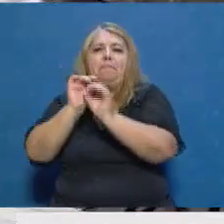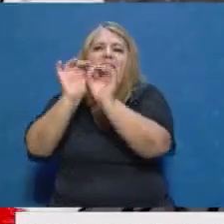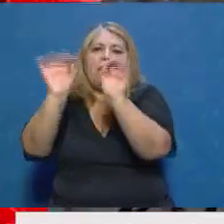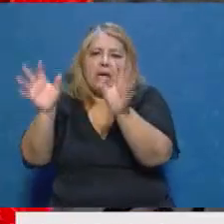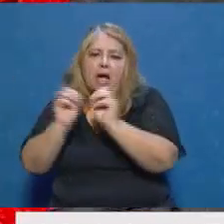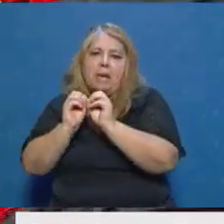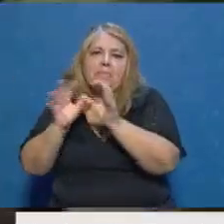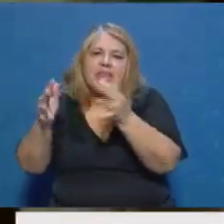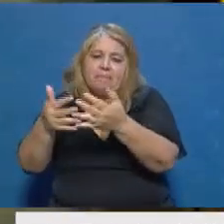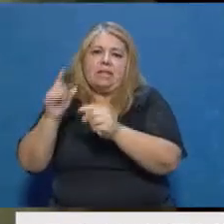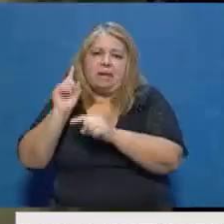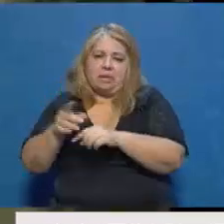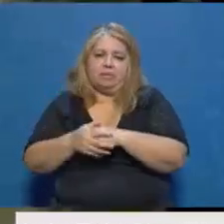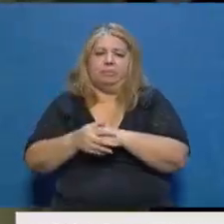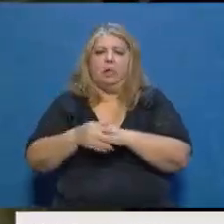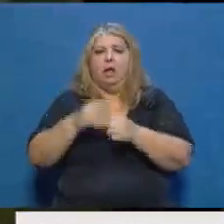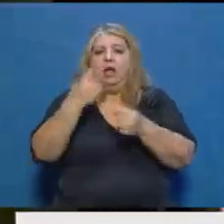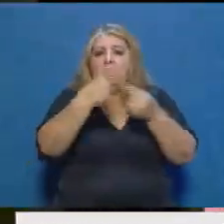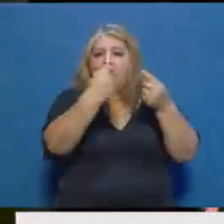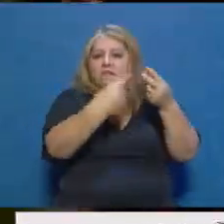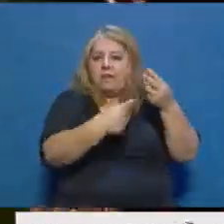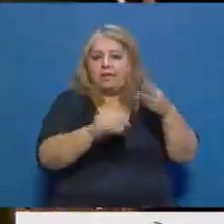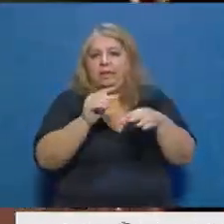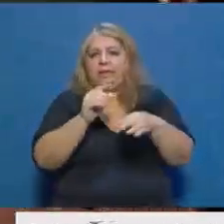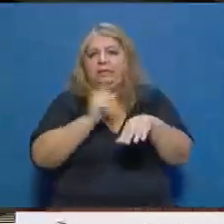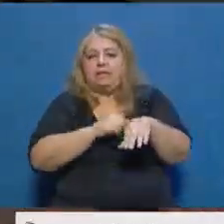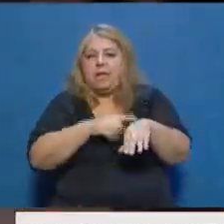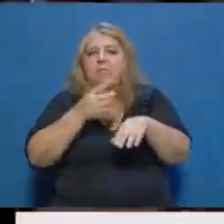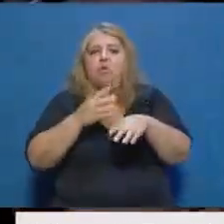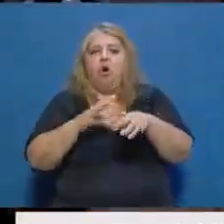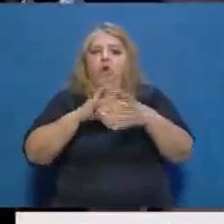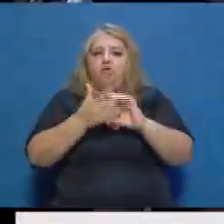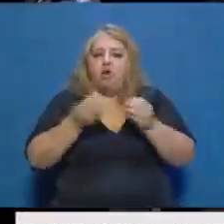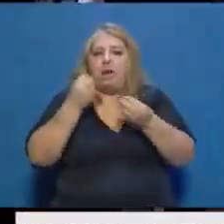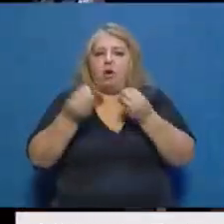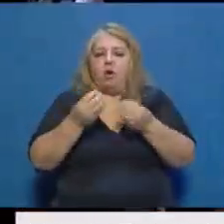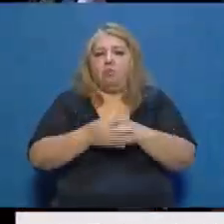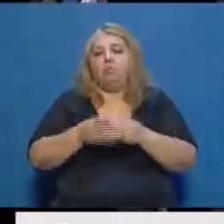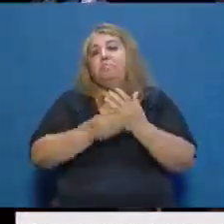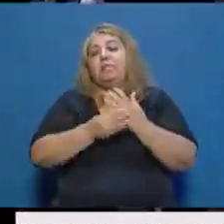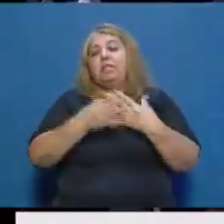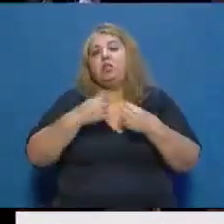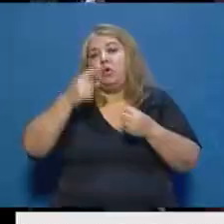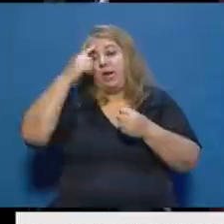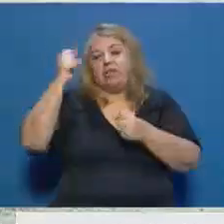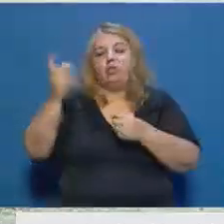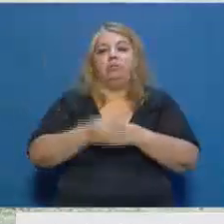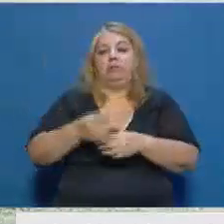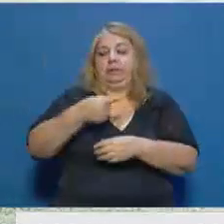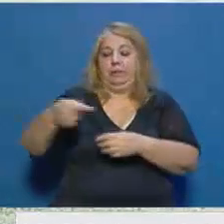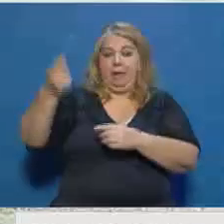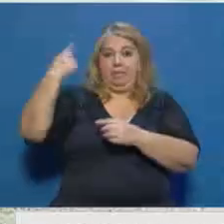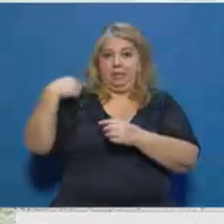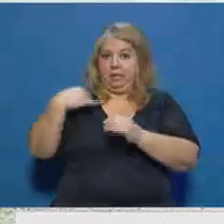su obligatoriedad en diferentes plazos y formatos. ¿De qué estamos hablando? De lo que han dicho las autoridades del Ministerio de Salud de la Nación desde la semana